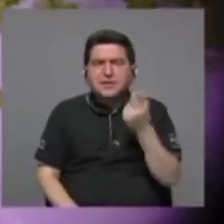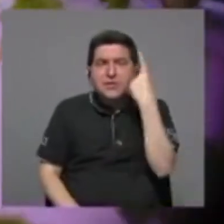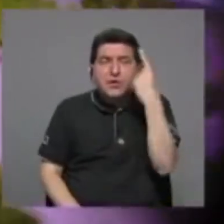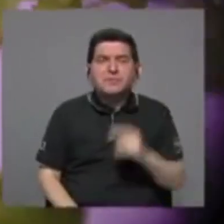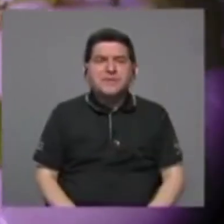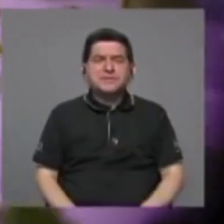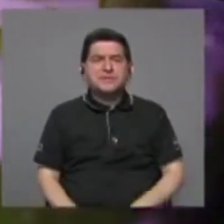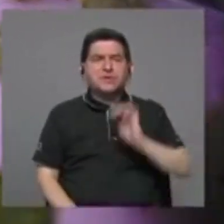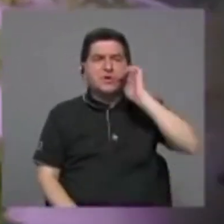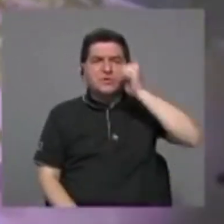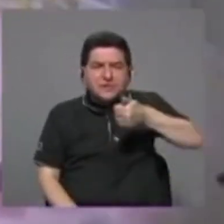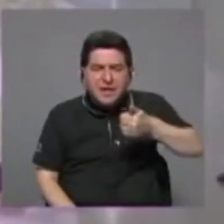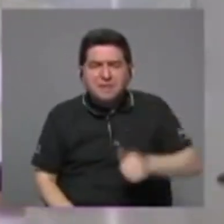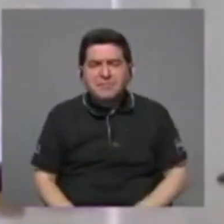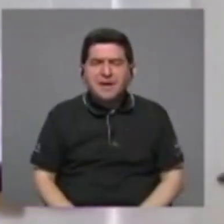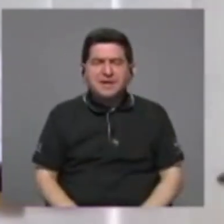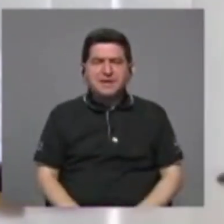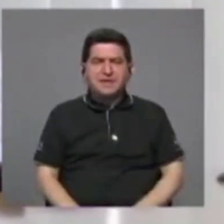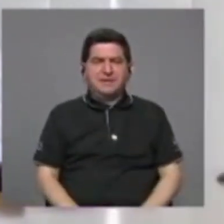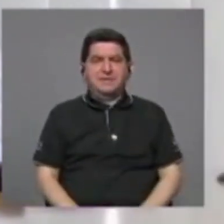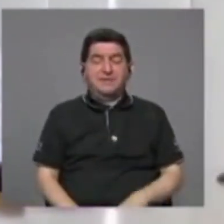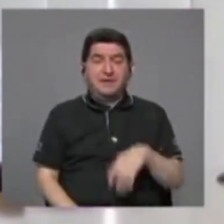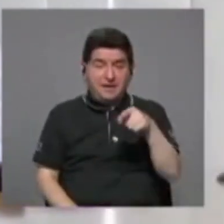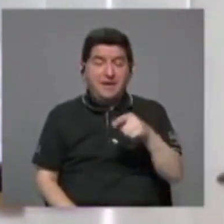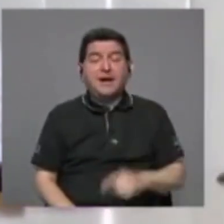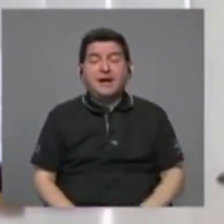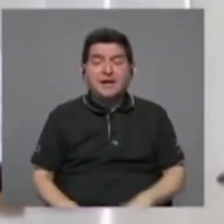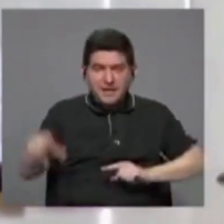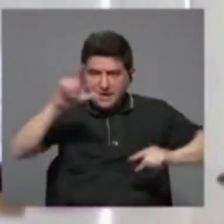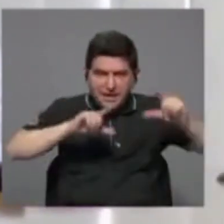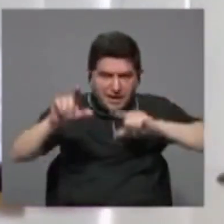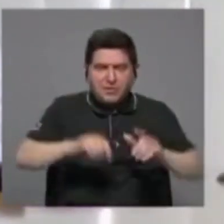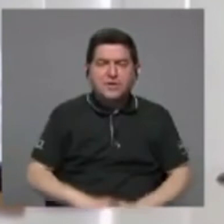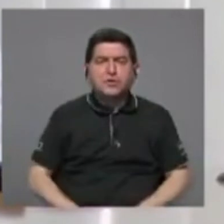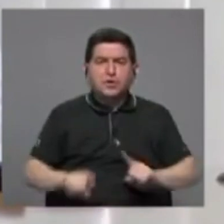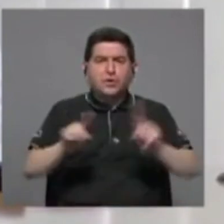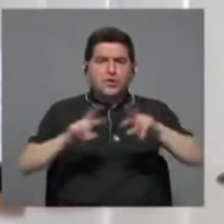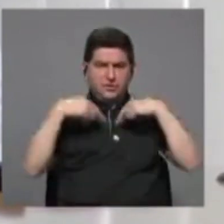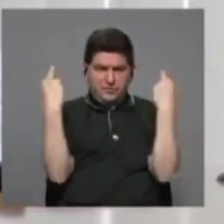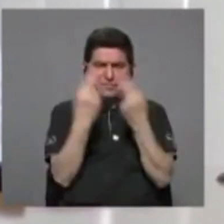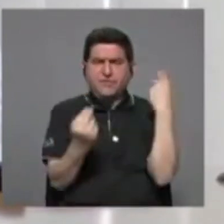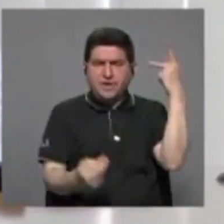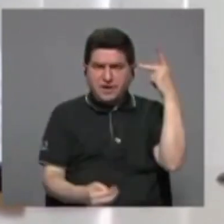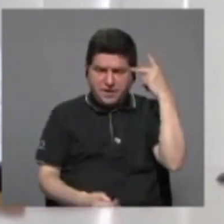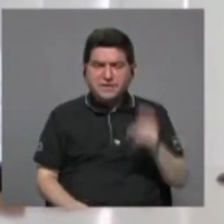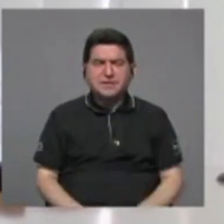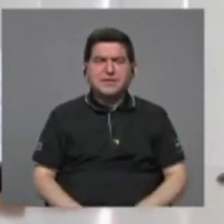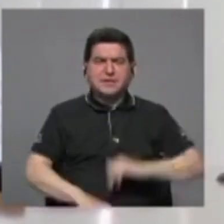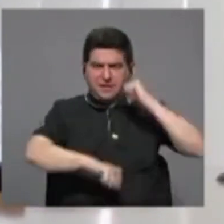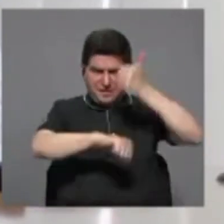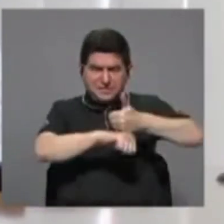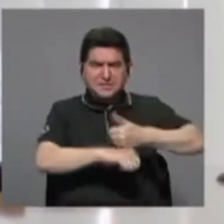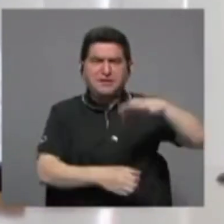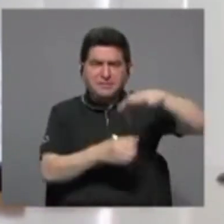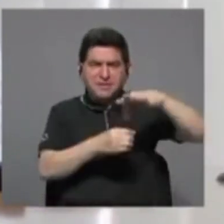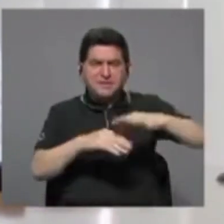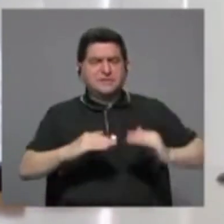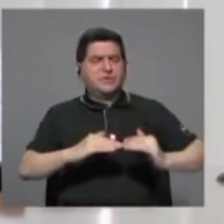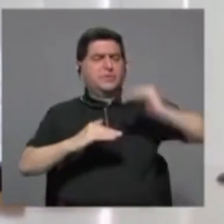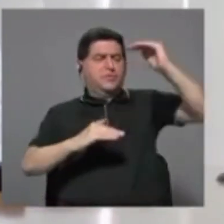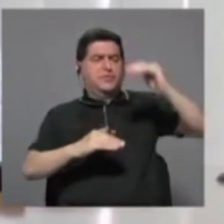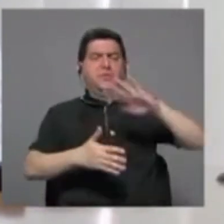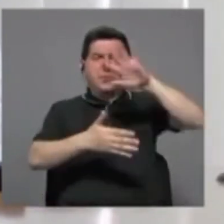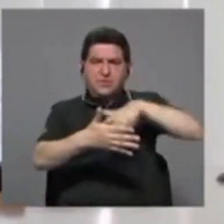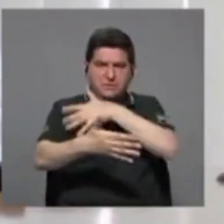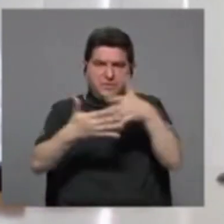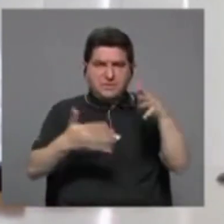el FABLAB, y una serie de reuniones políticas para seguir posicionando a agricultura al tope de la agenda